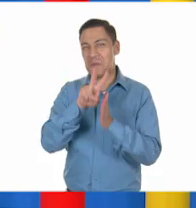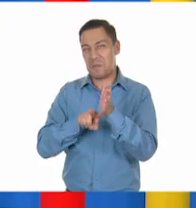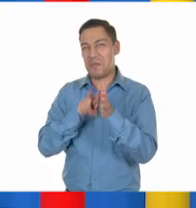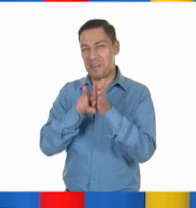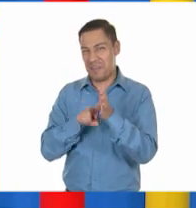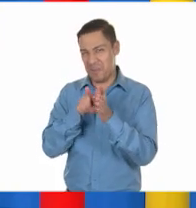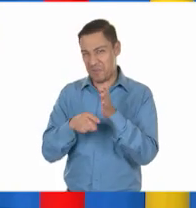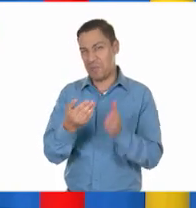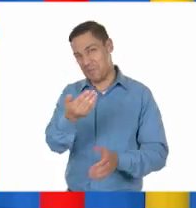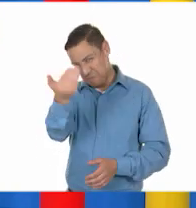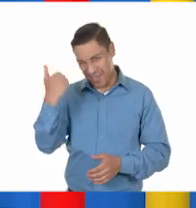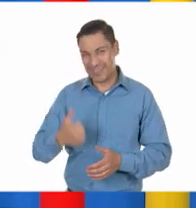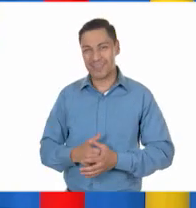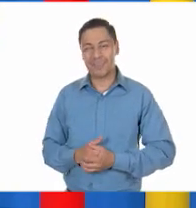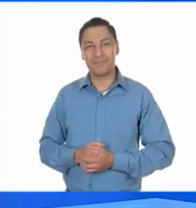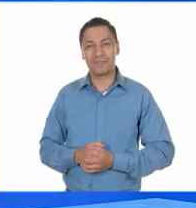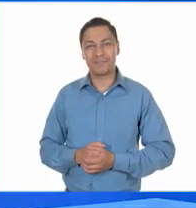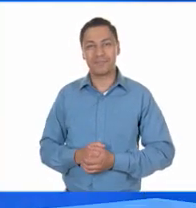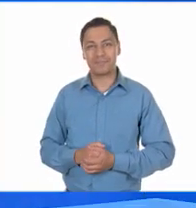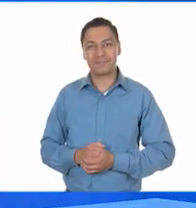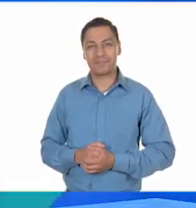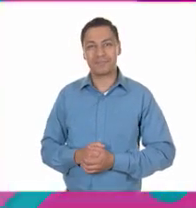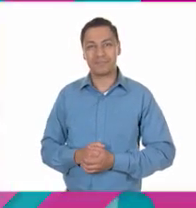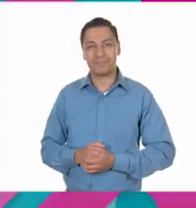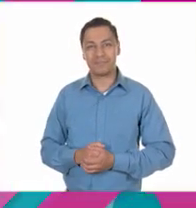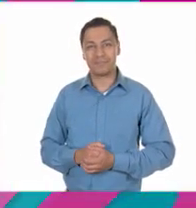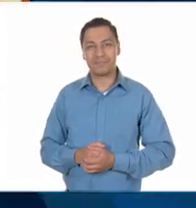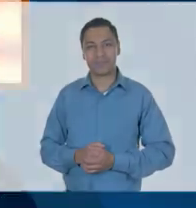Sí, sí. Corre video.